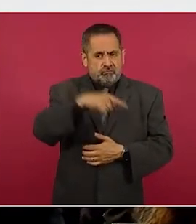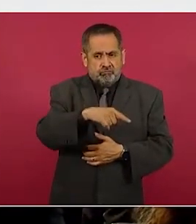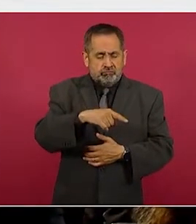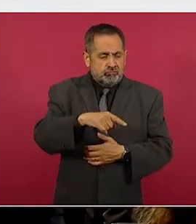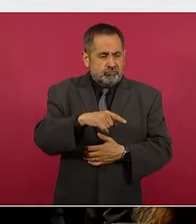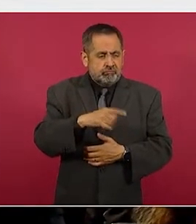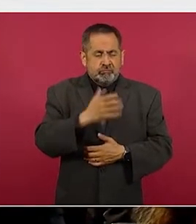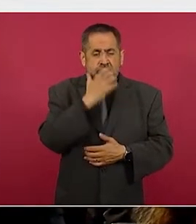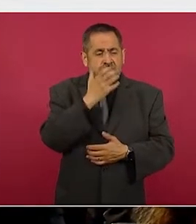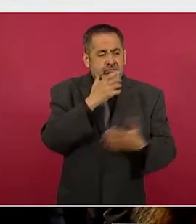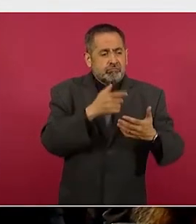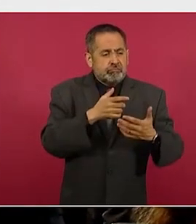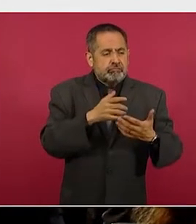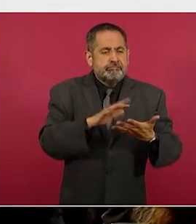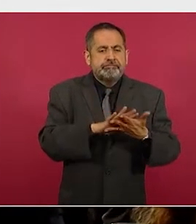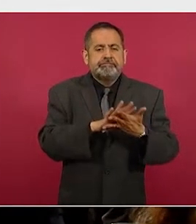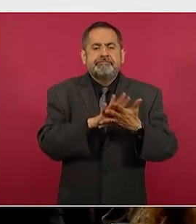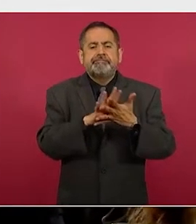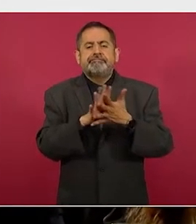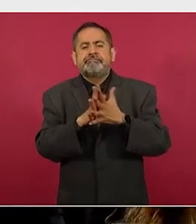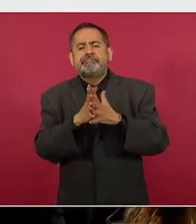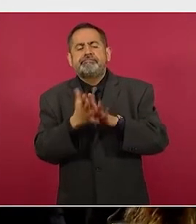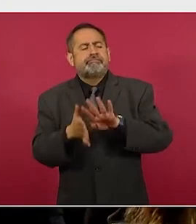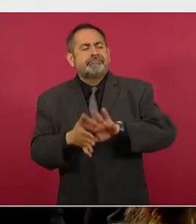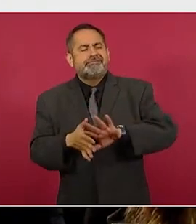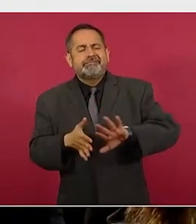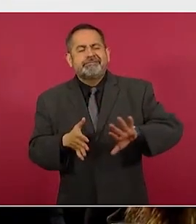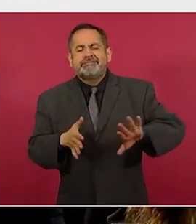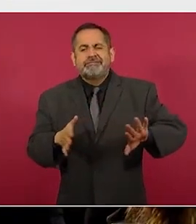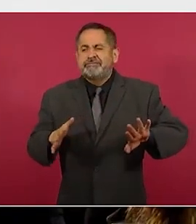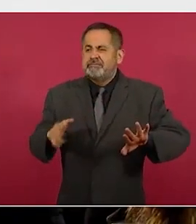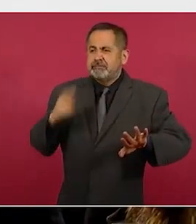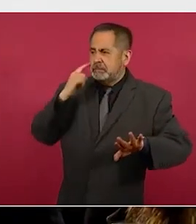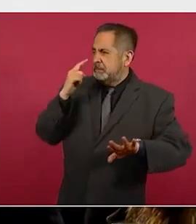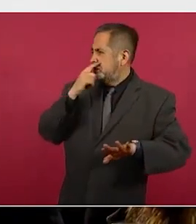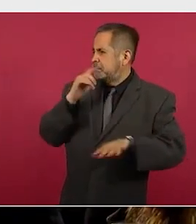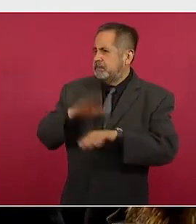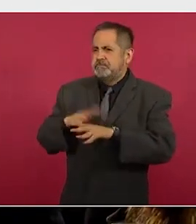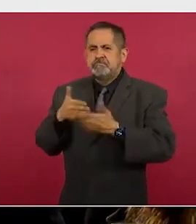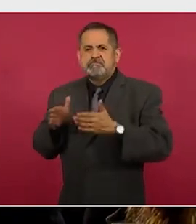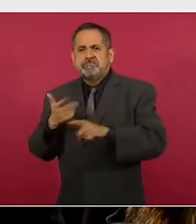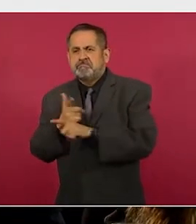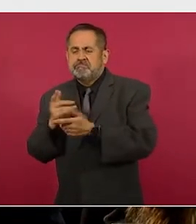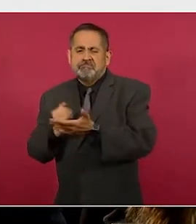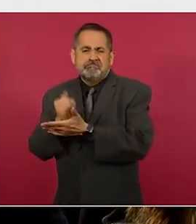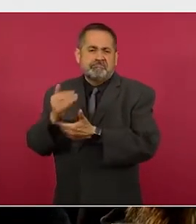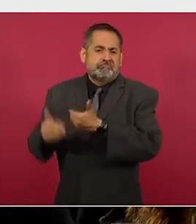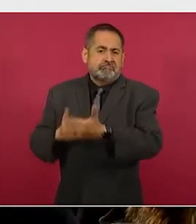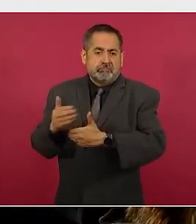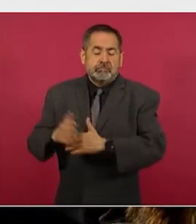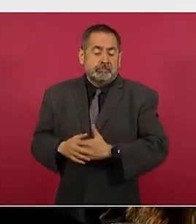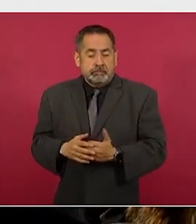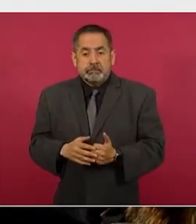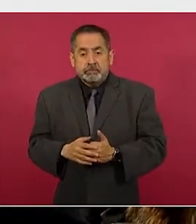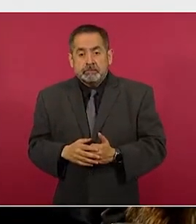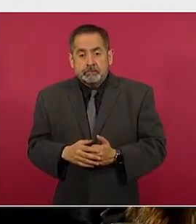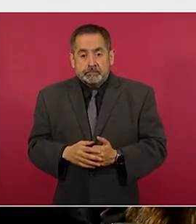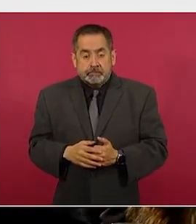conservadora, pues ese periódico contribuyó mucho